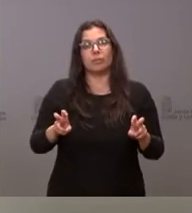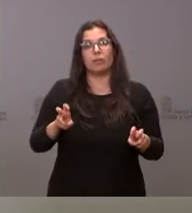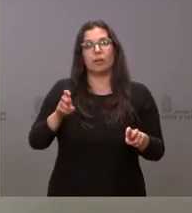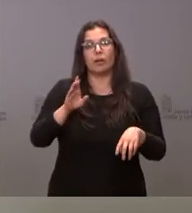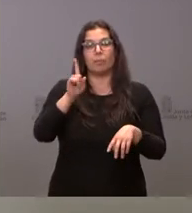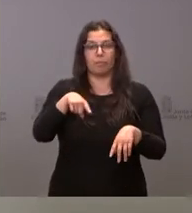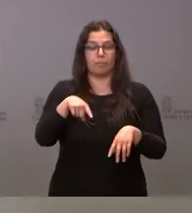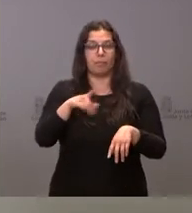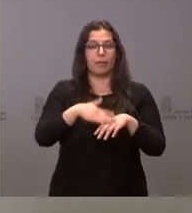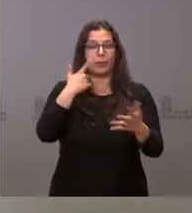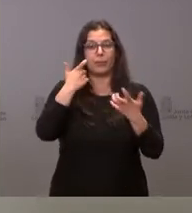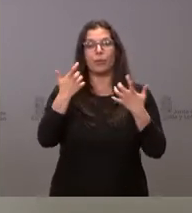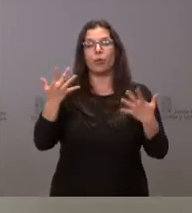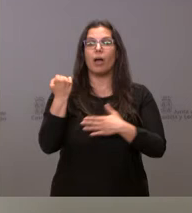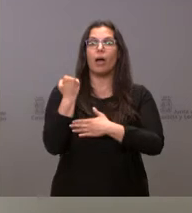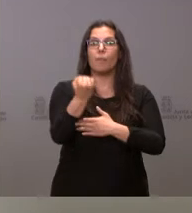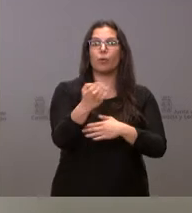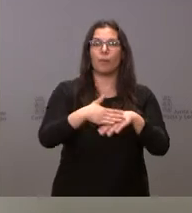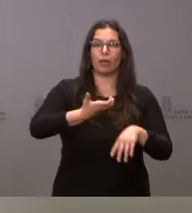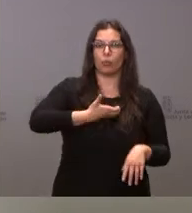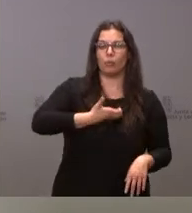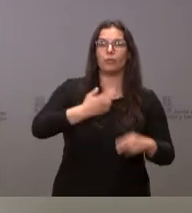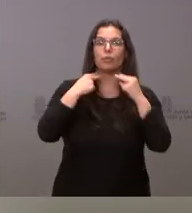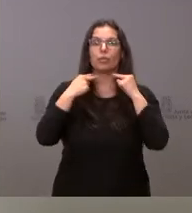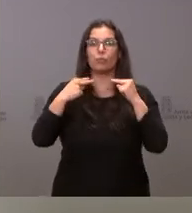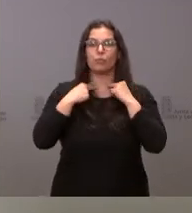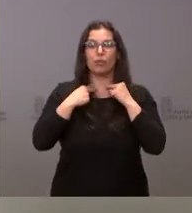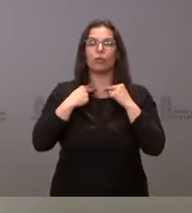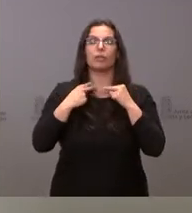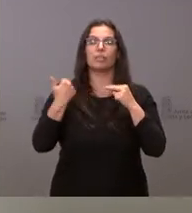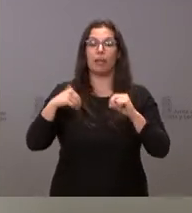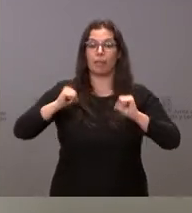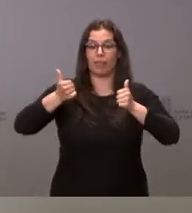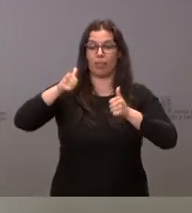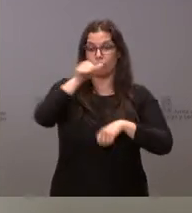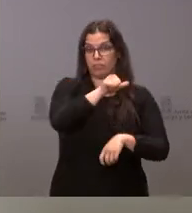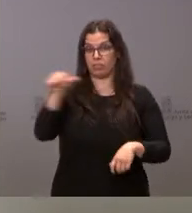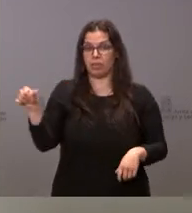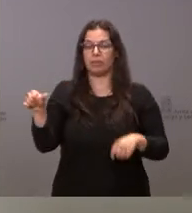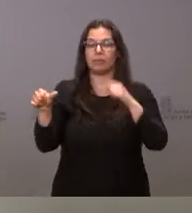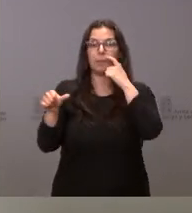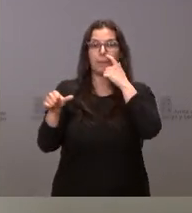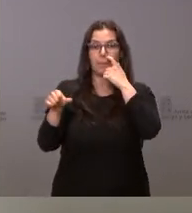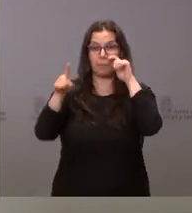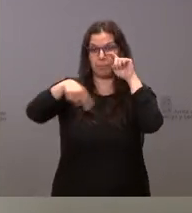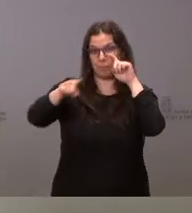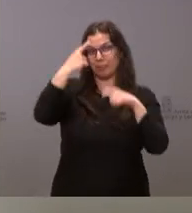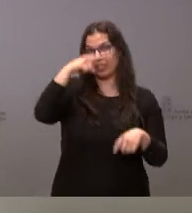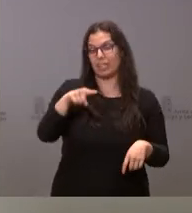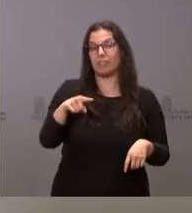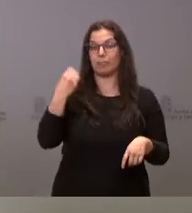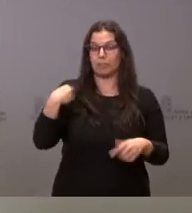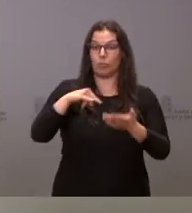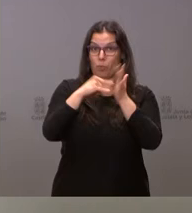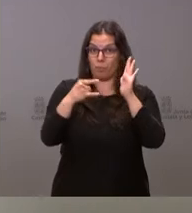es un apoyo a las corporaciones locales que se ha puesto en marcha esta semana. Saben ustedes que dentro de ese